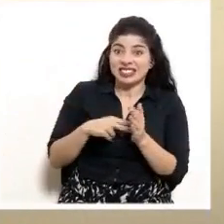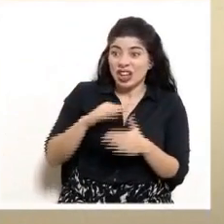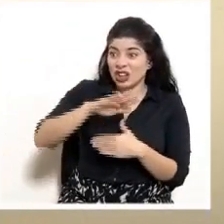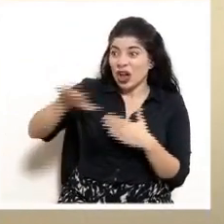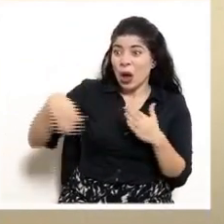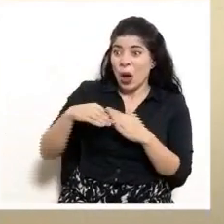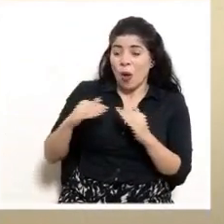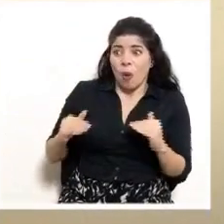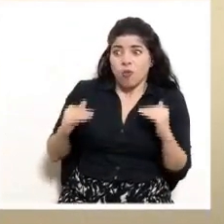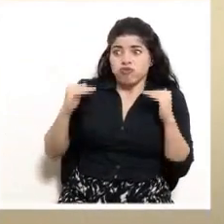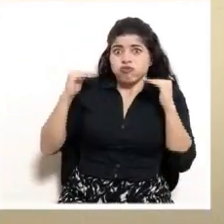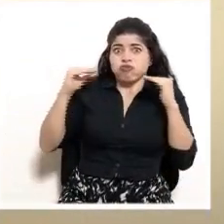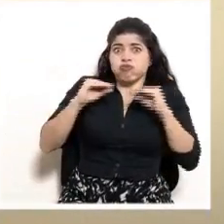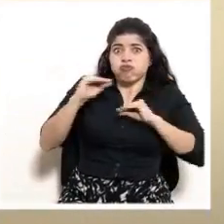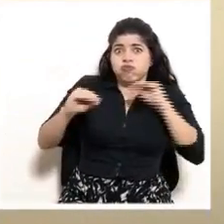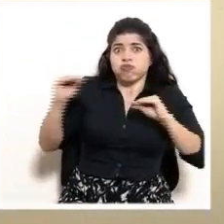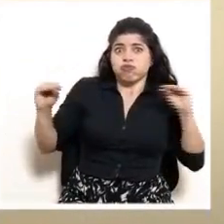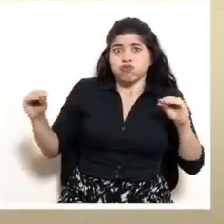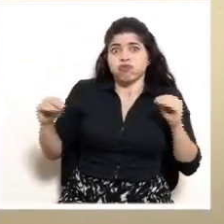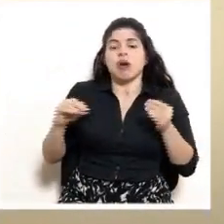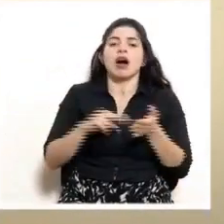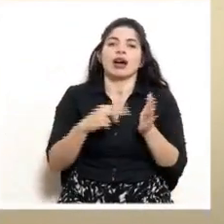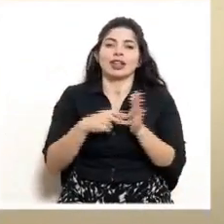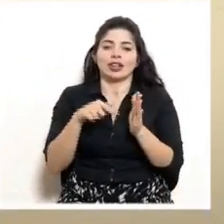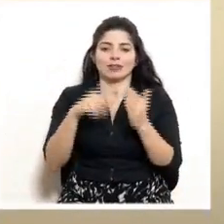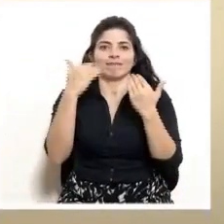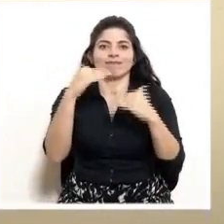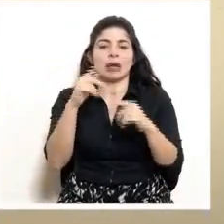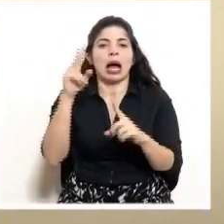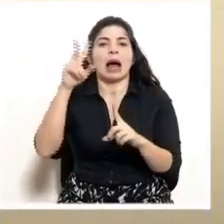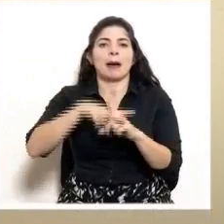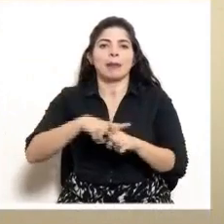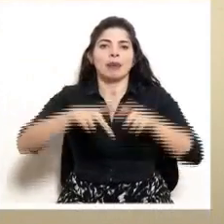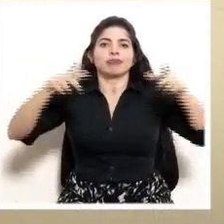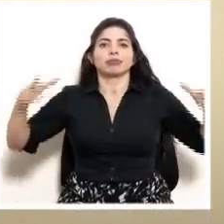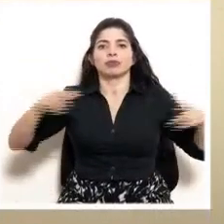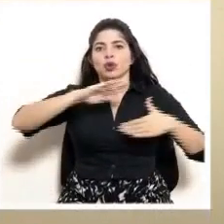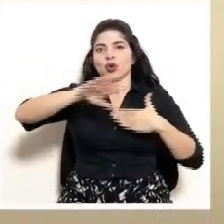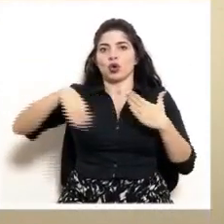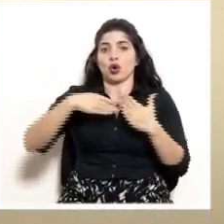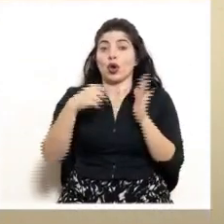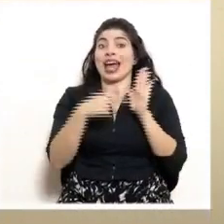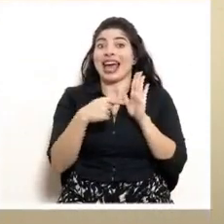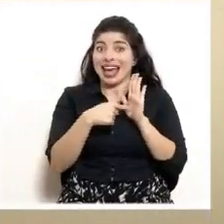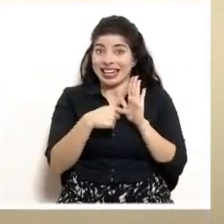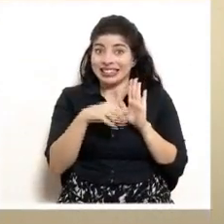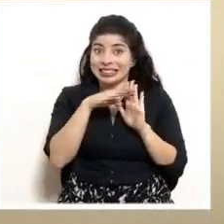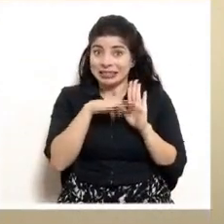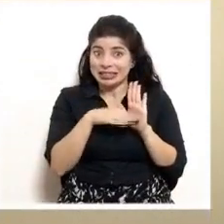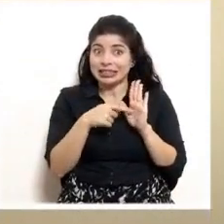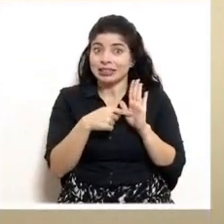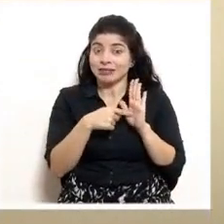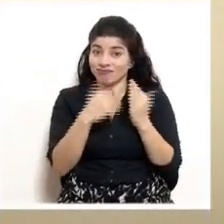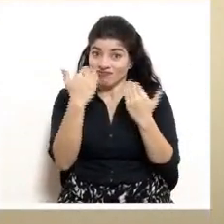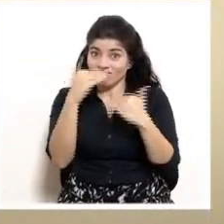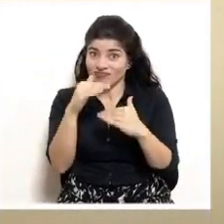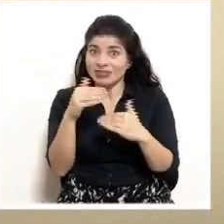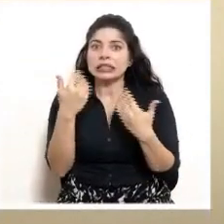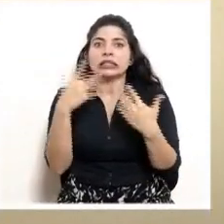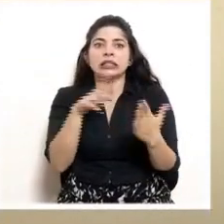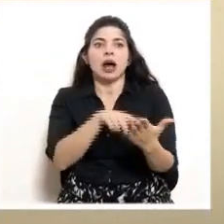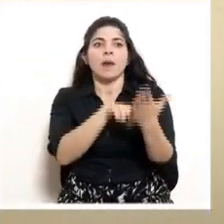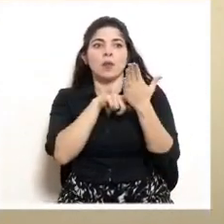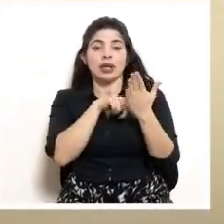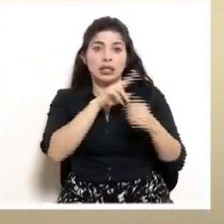niveles de contagio importantes, se extiende eso. Esa medida está demostrada por un montón de estudios nacionales e